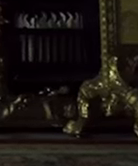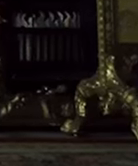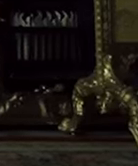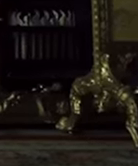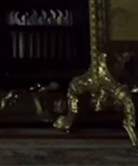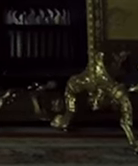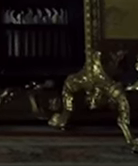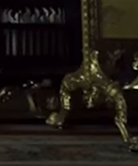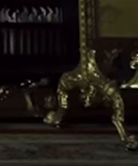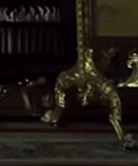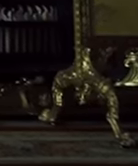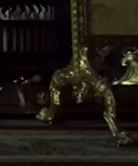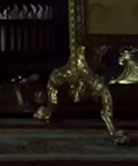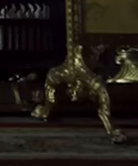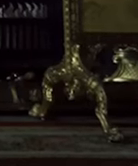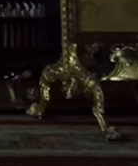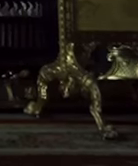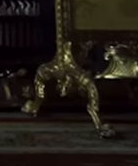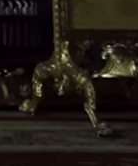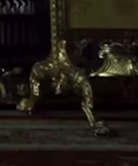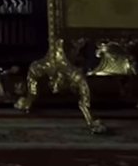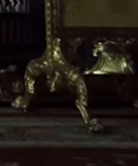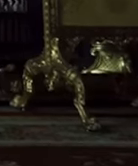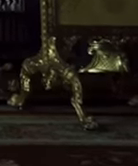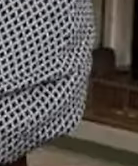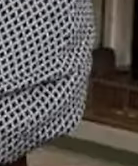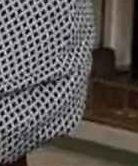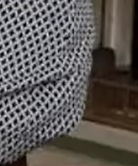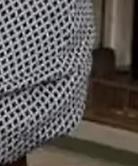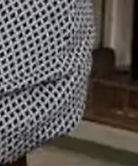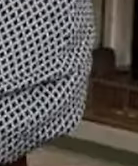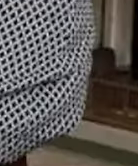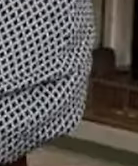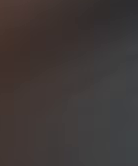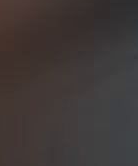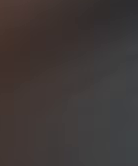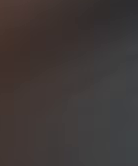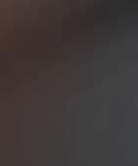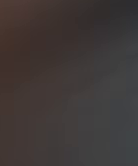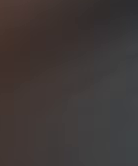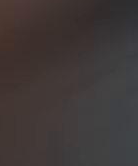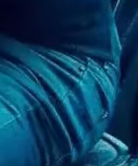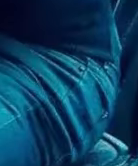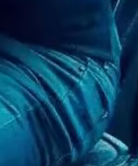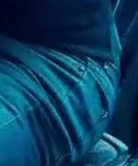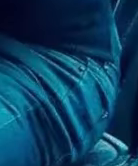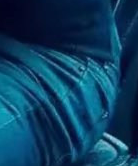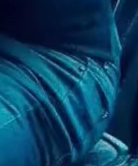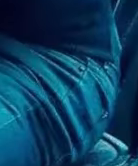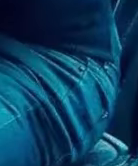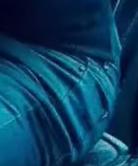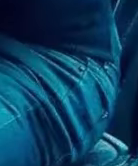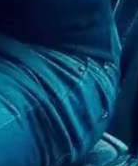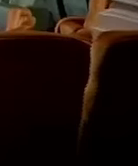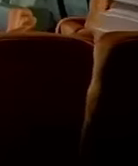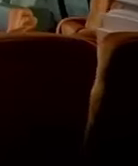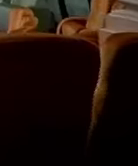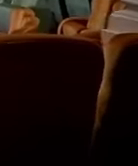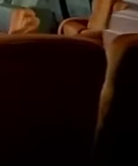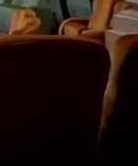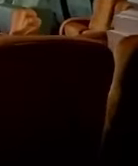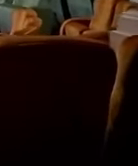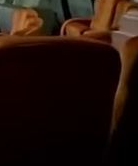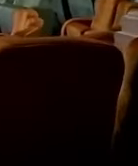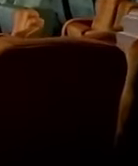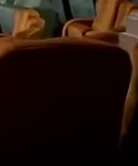pero su portafolio incluye a celebridades como la reina Isabel, Barack Obama, Demi Moore, Messi y Ronaldo. La